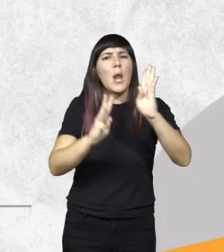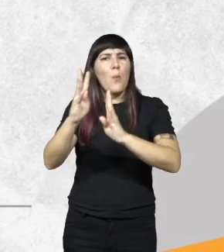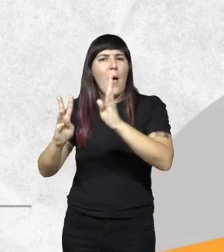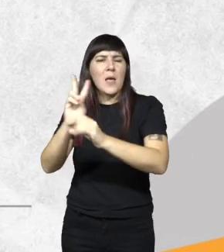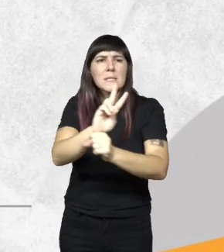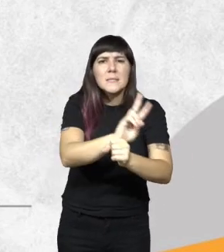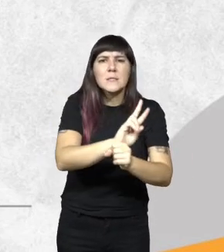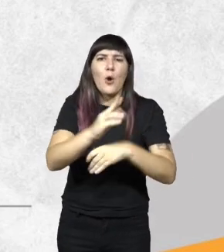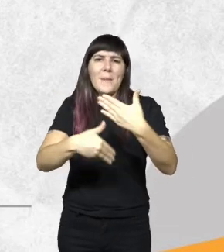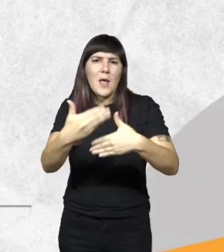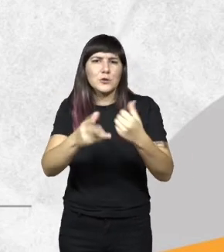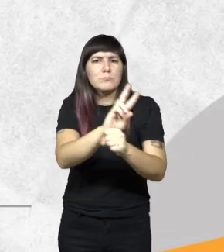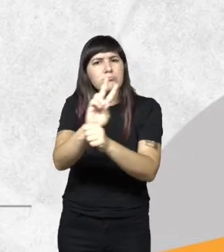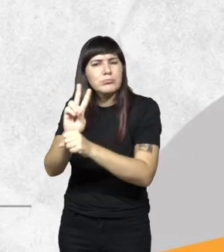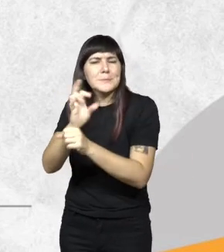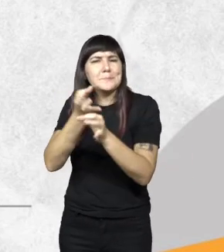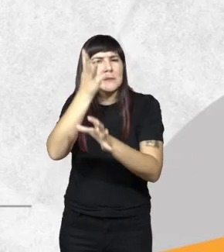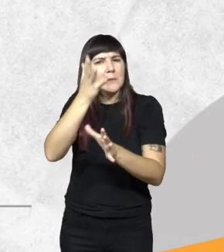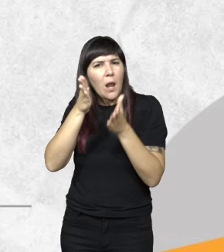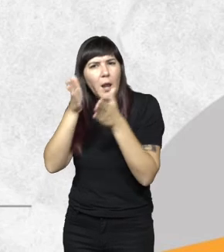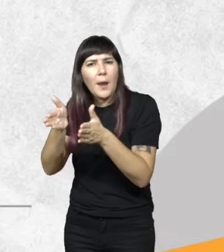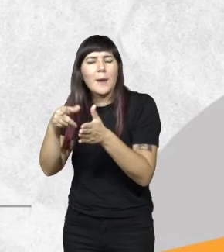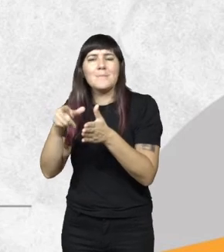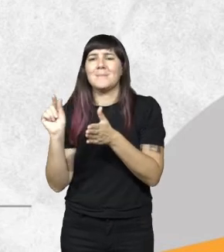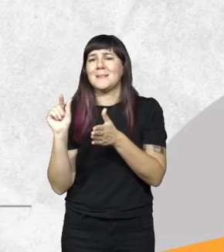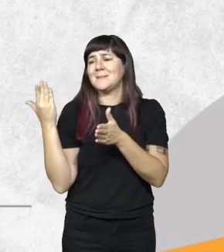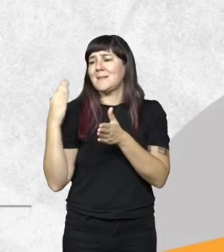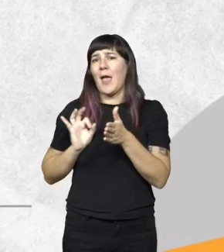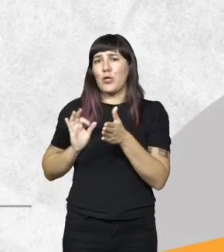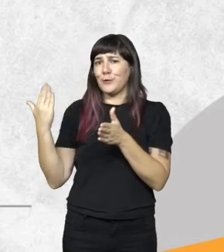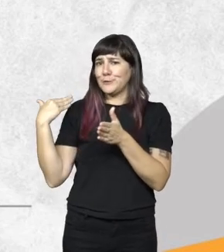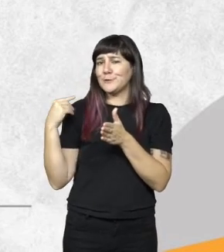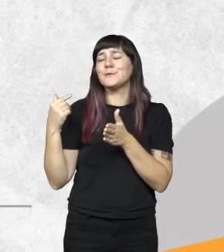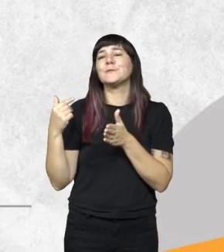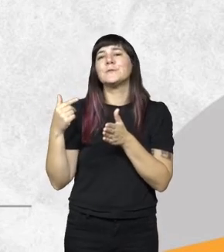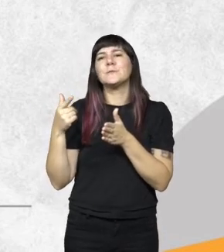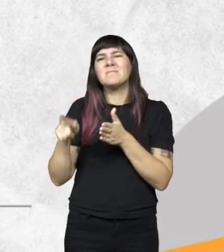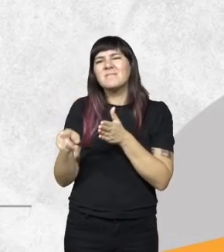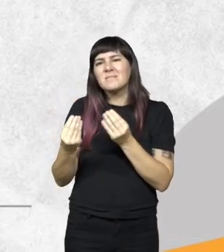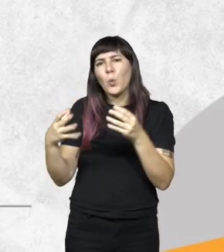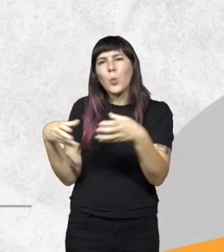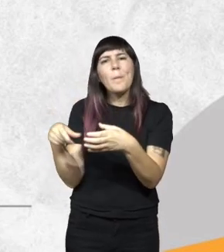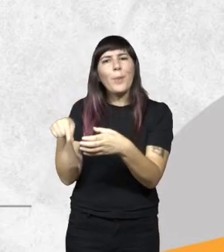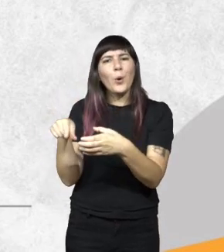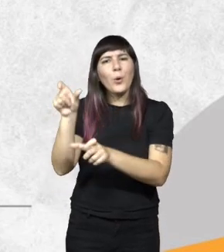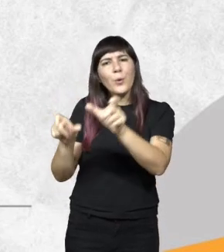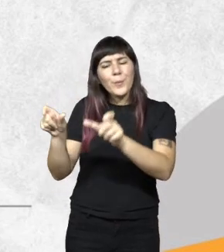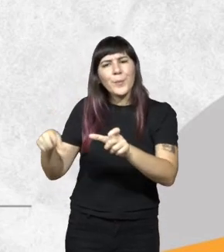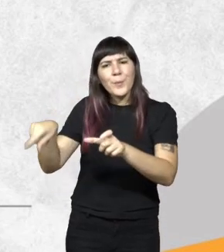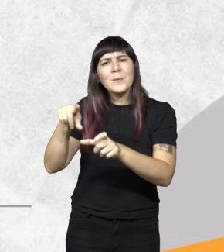grupo un grupo especializado que conformamos hace unos años que está dotado es un grupo que está